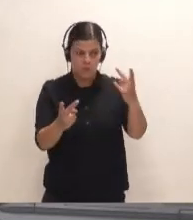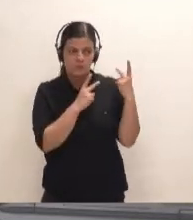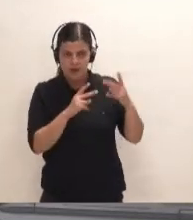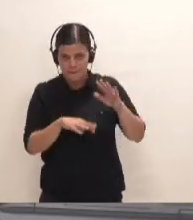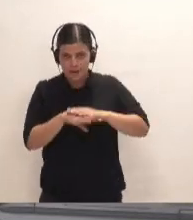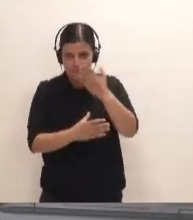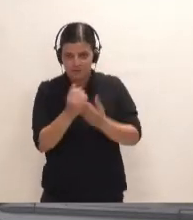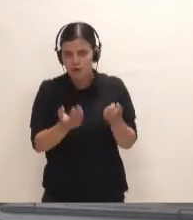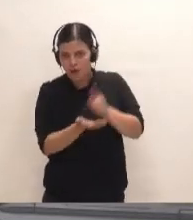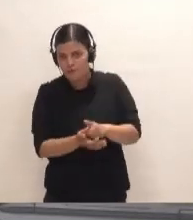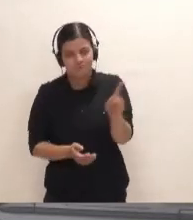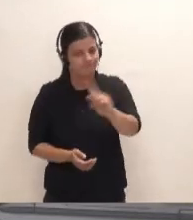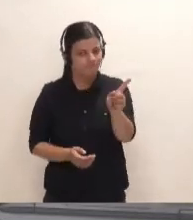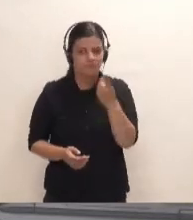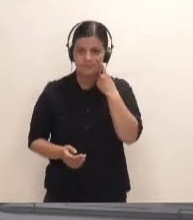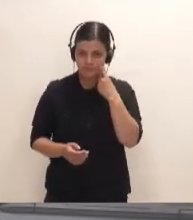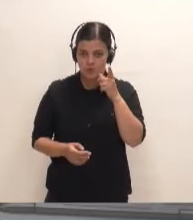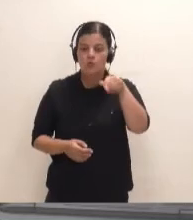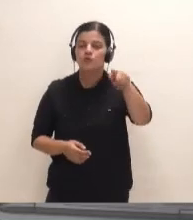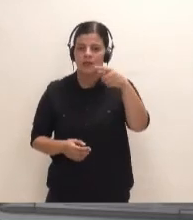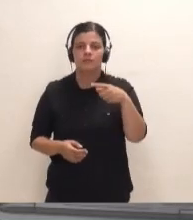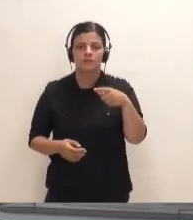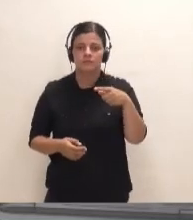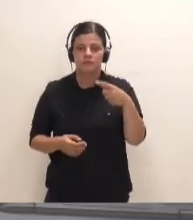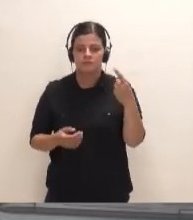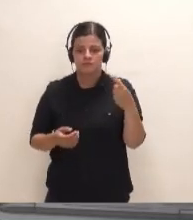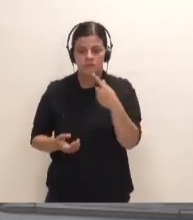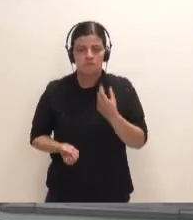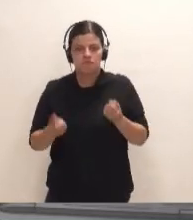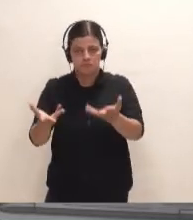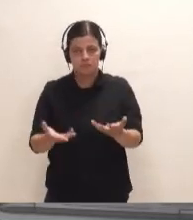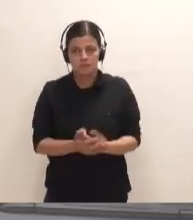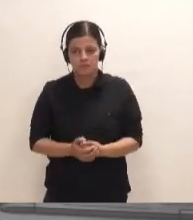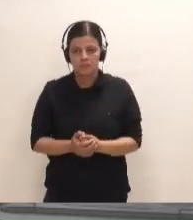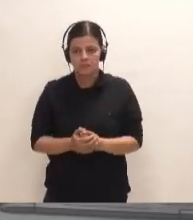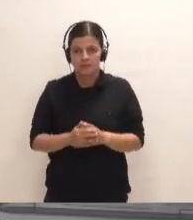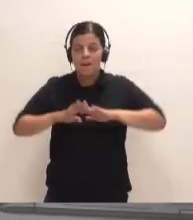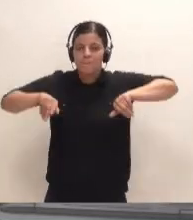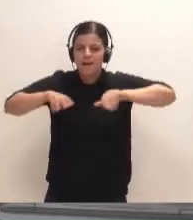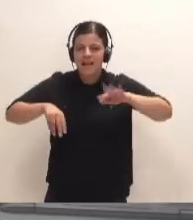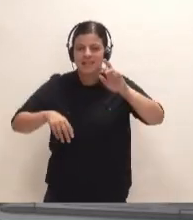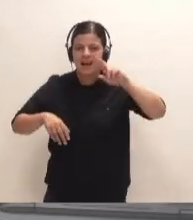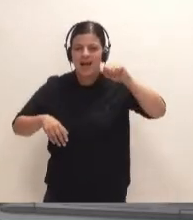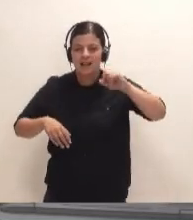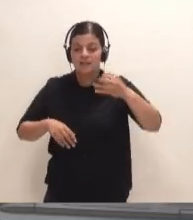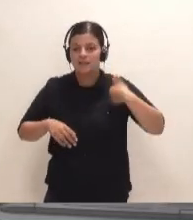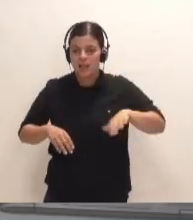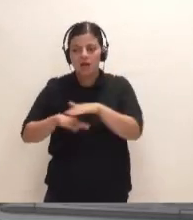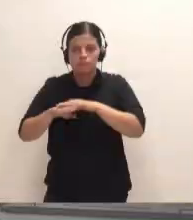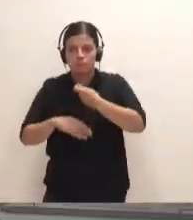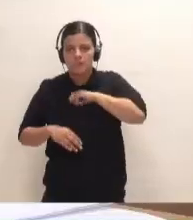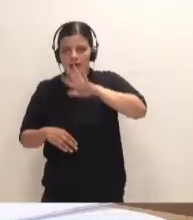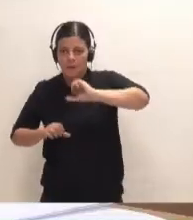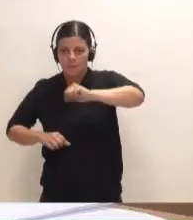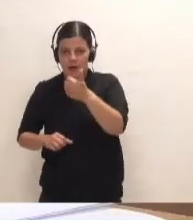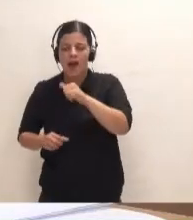cosas, para no cometer los mismos errores. Mire, usted lo sacaba. La Playa de los Tarajales, día aprobado por el Estado en abril de